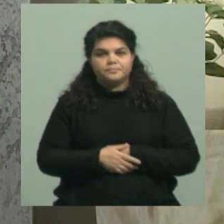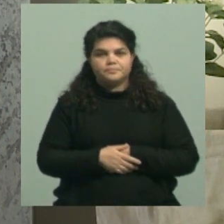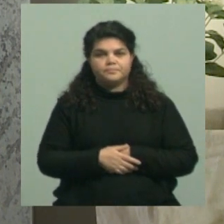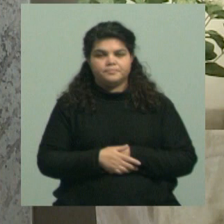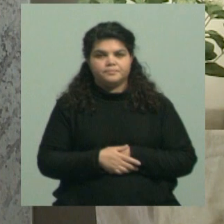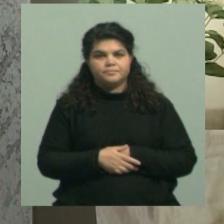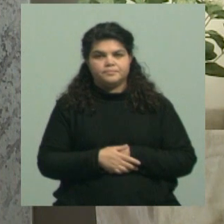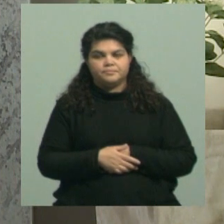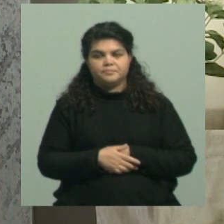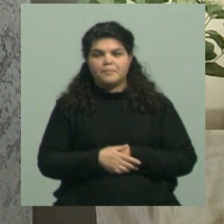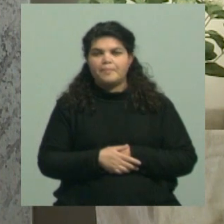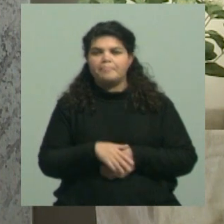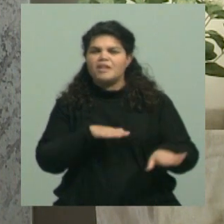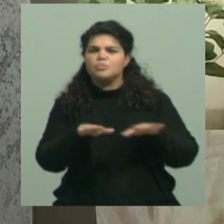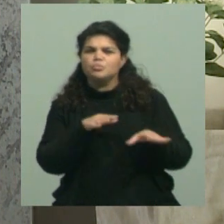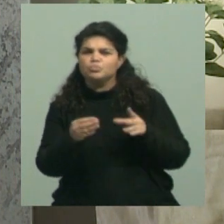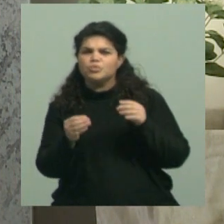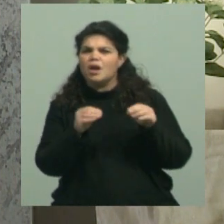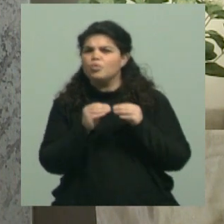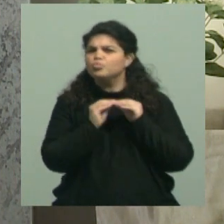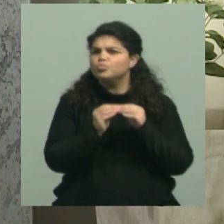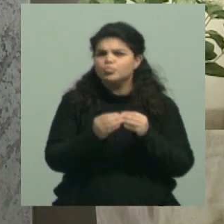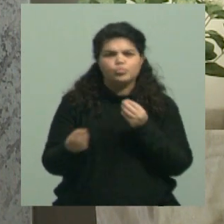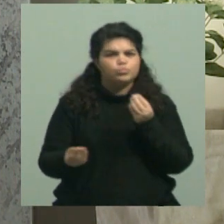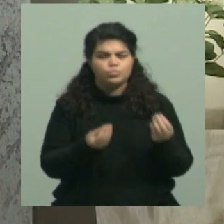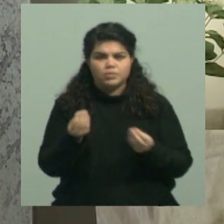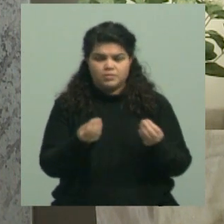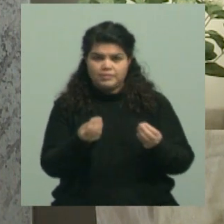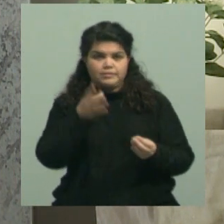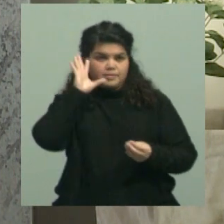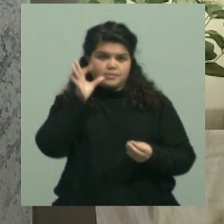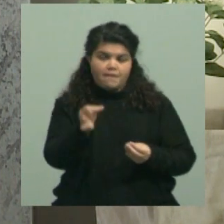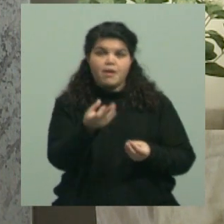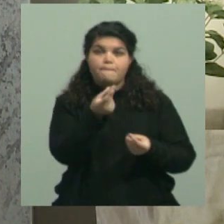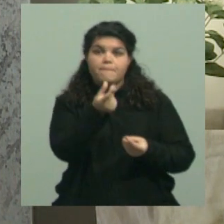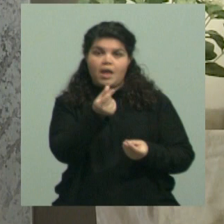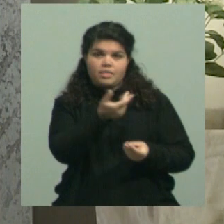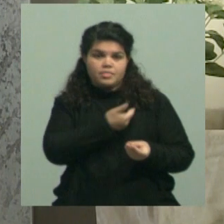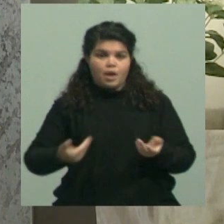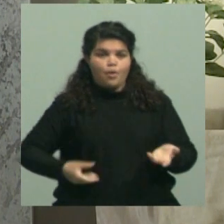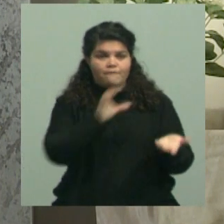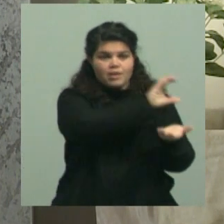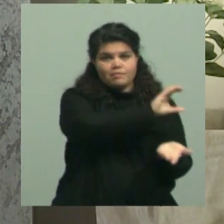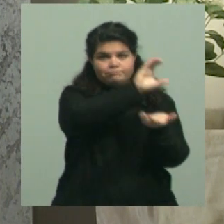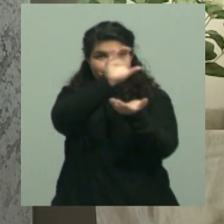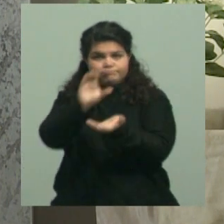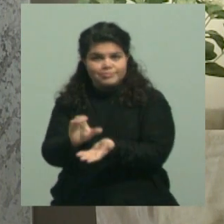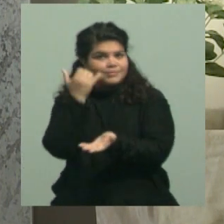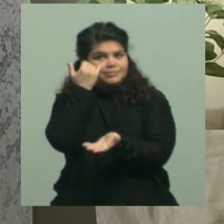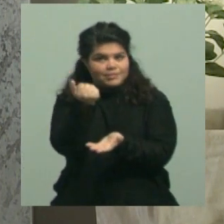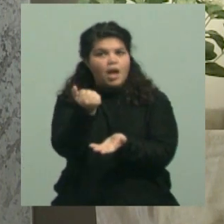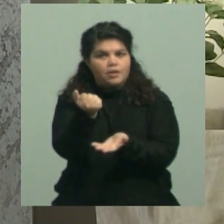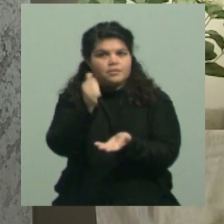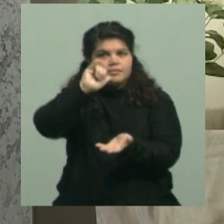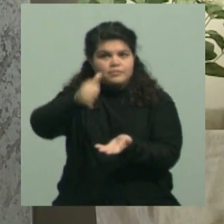los fondos para lo que es el funcionamiento llegaron finalmente a las universidades. De todas